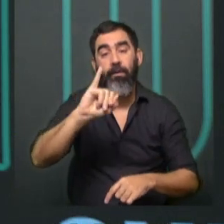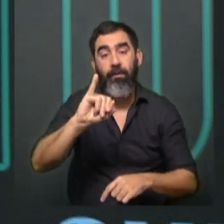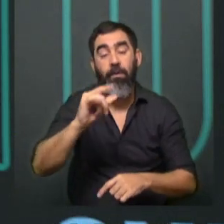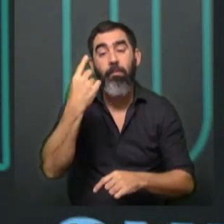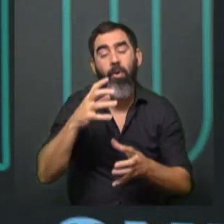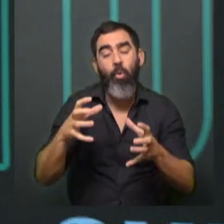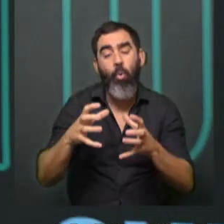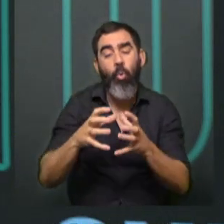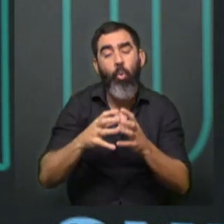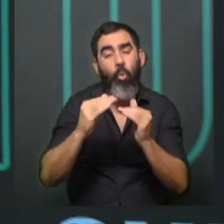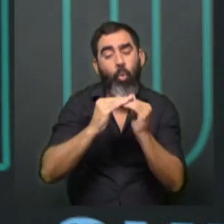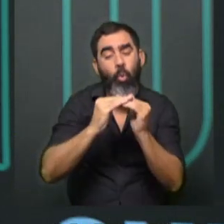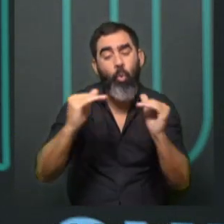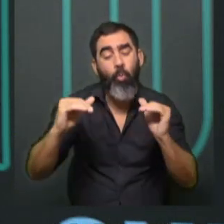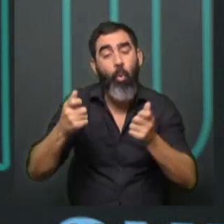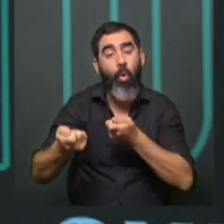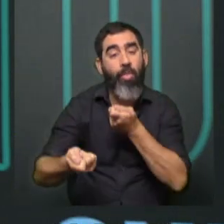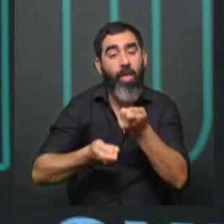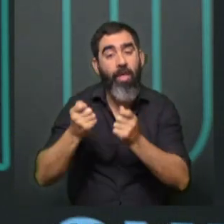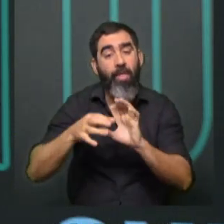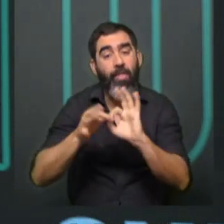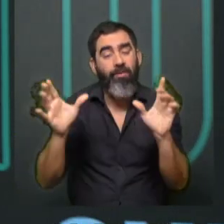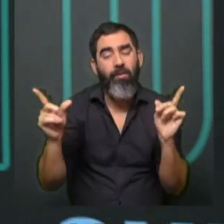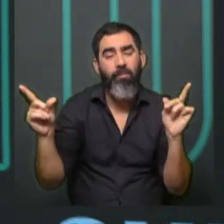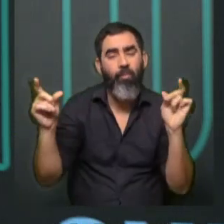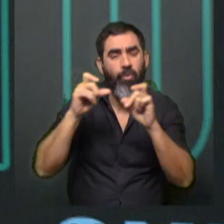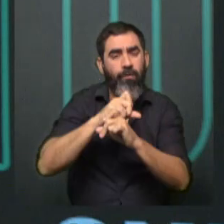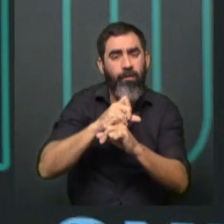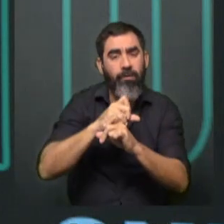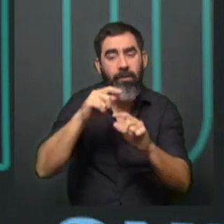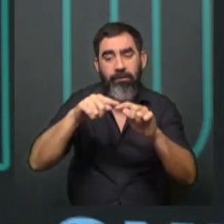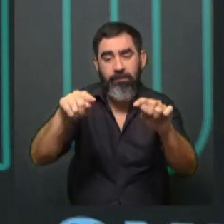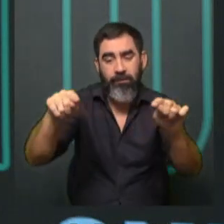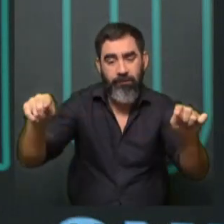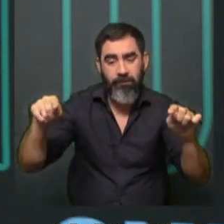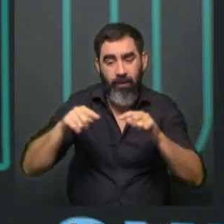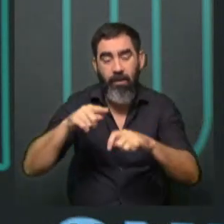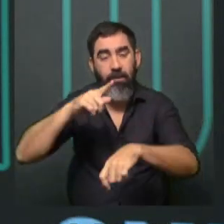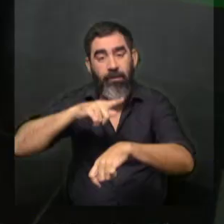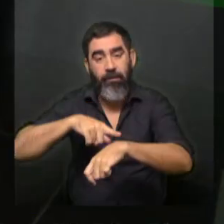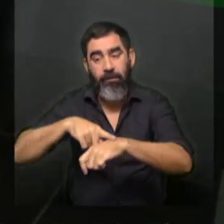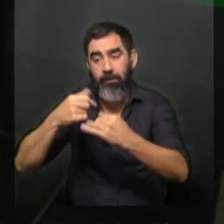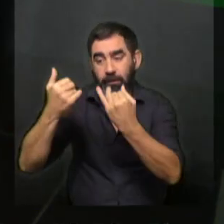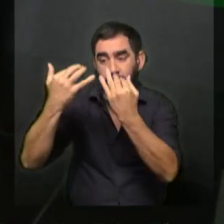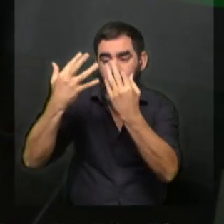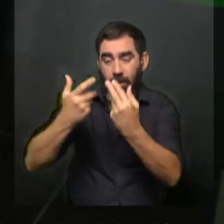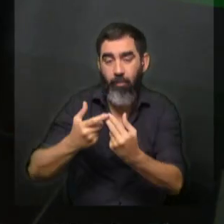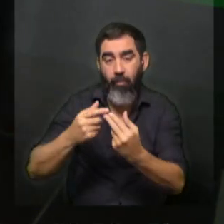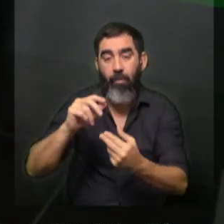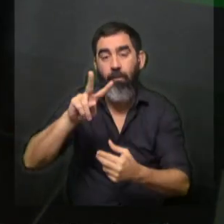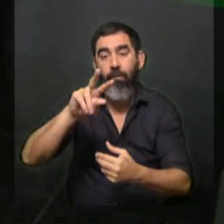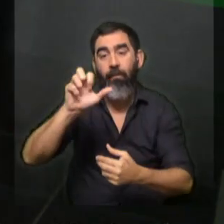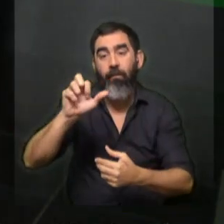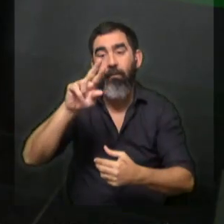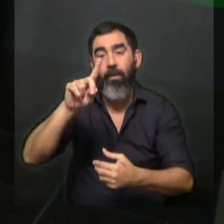grupos estables de danza contemporánea, que son independientes, es muy difícil conseguir una sala, tener tiempo para armar la escenografía. Bueno, la Sala Verdi se los da